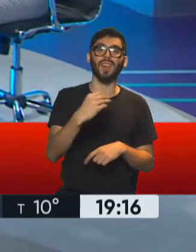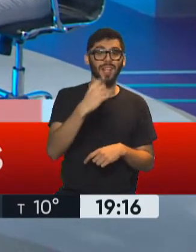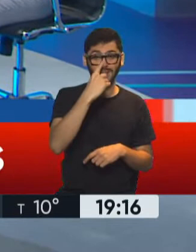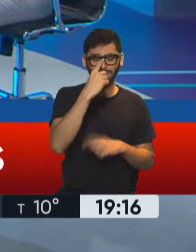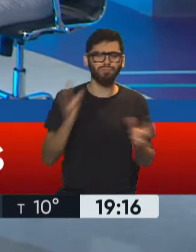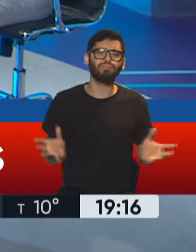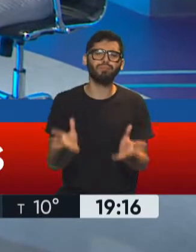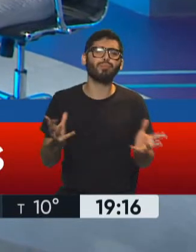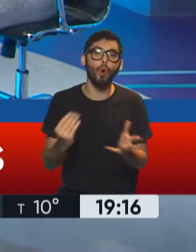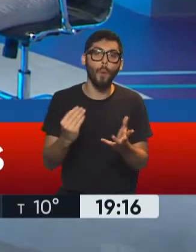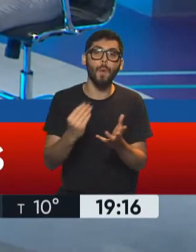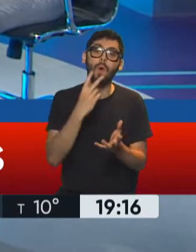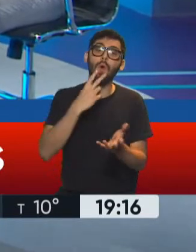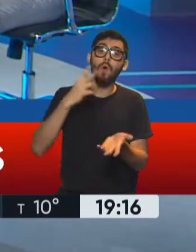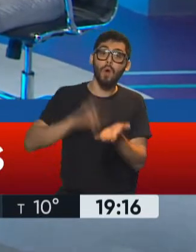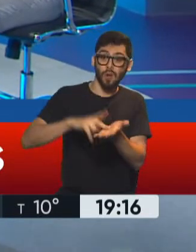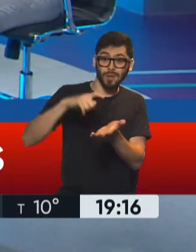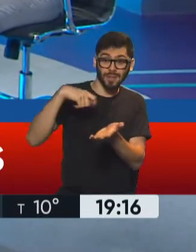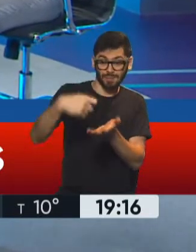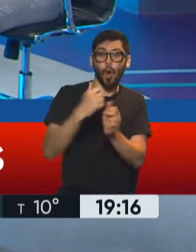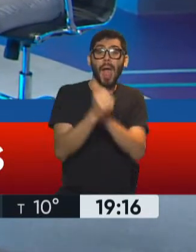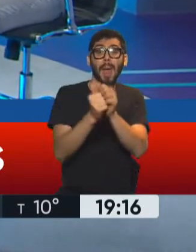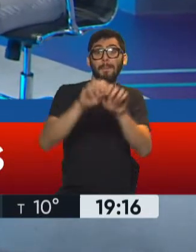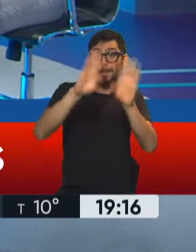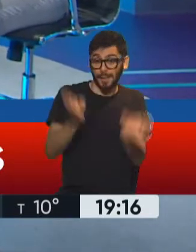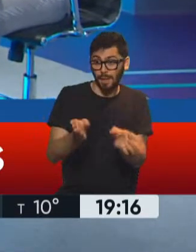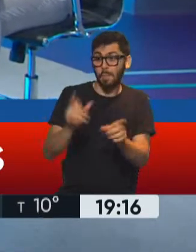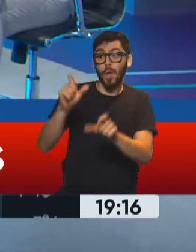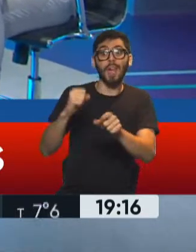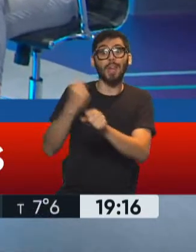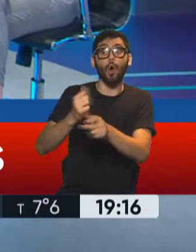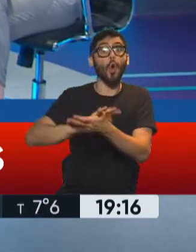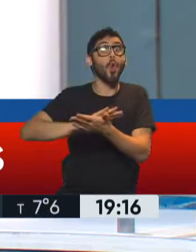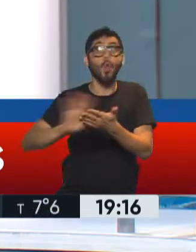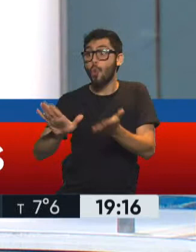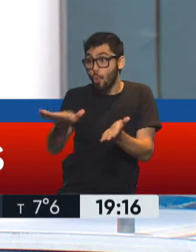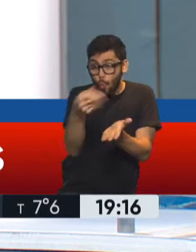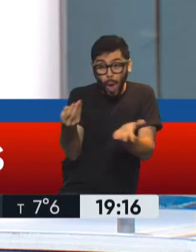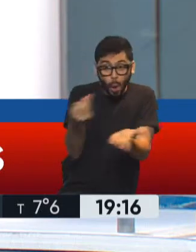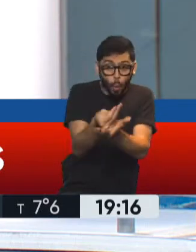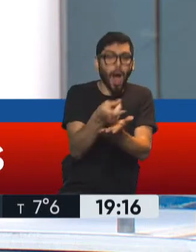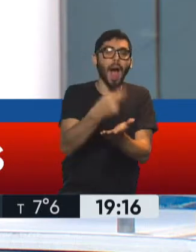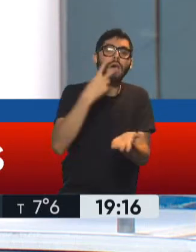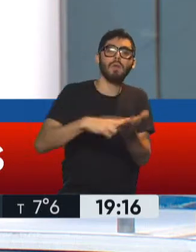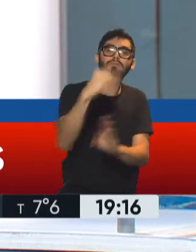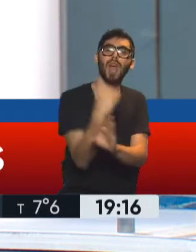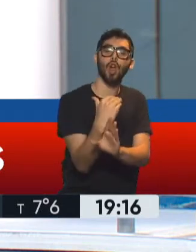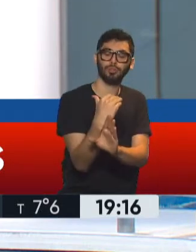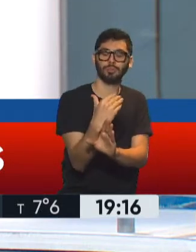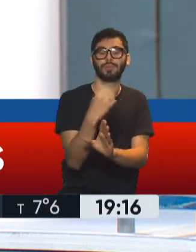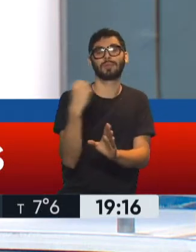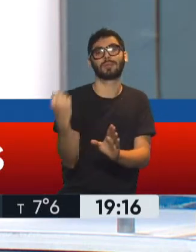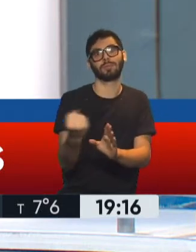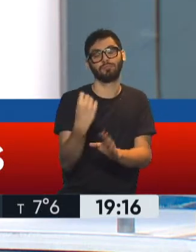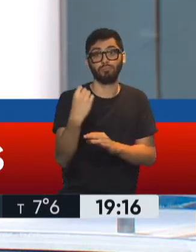patronales de las empresas que contraten nuevos trabajadores. Esto es muy importante para que en el NOA y en el NEA las empresas